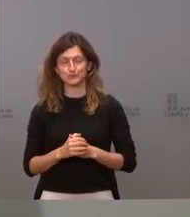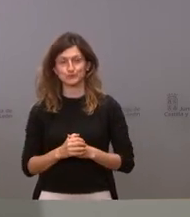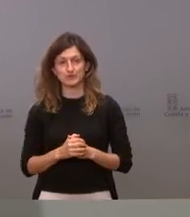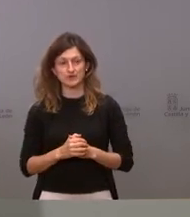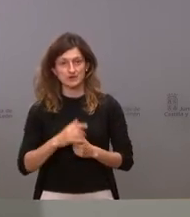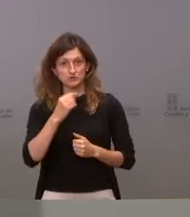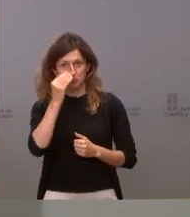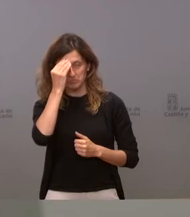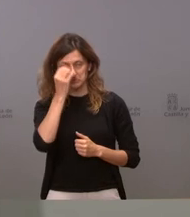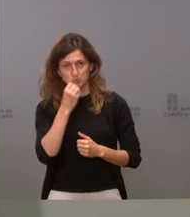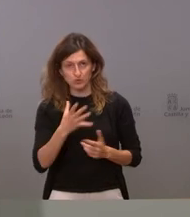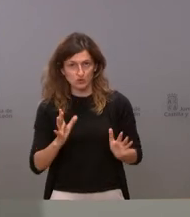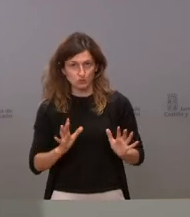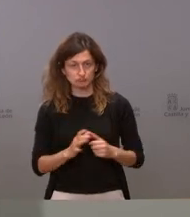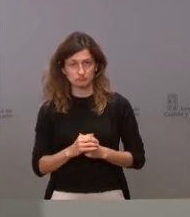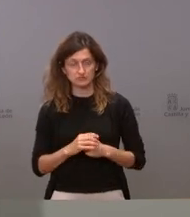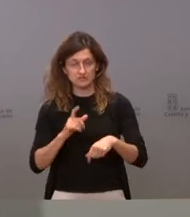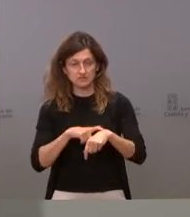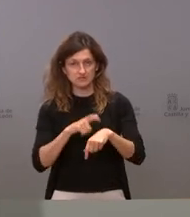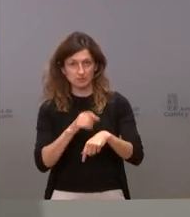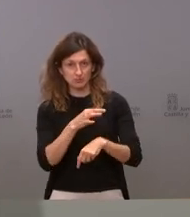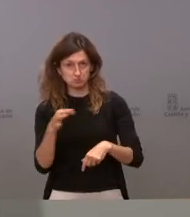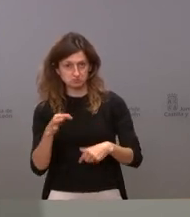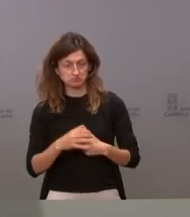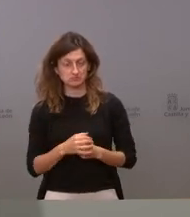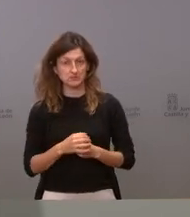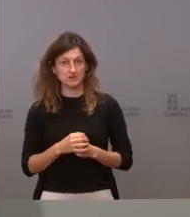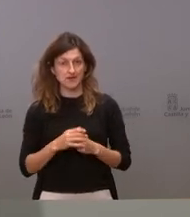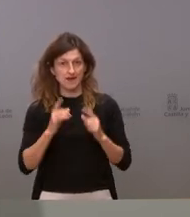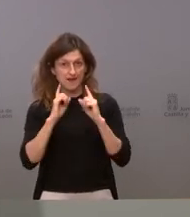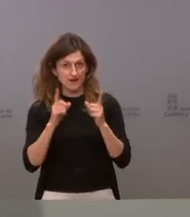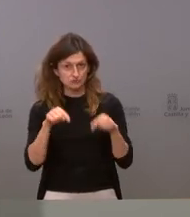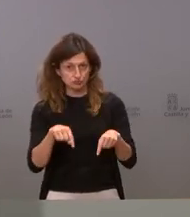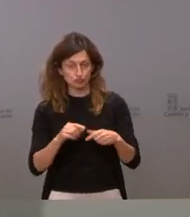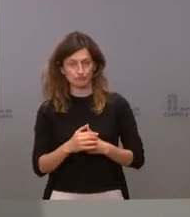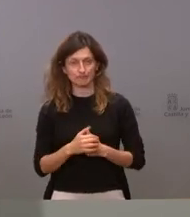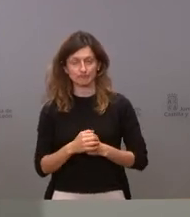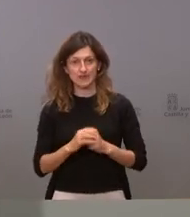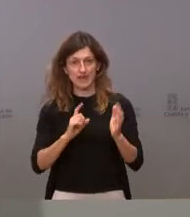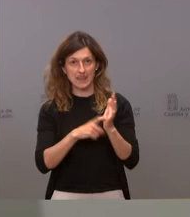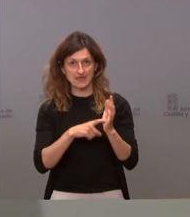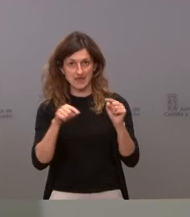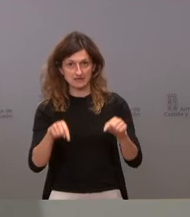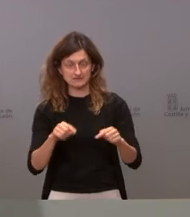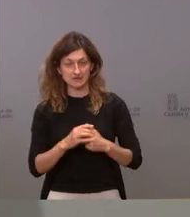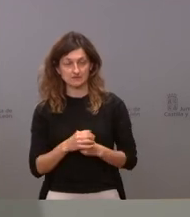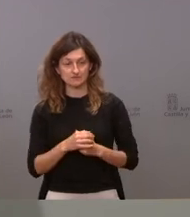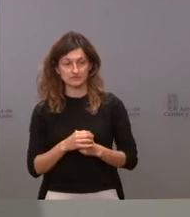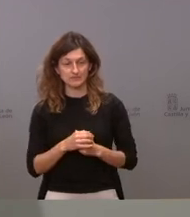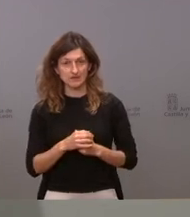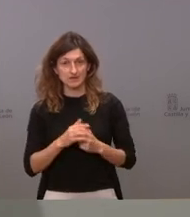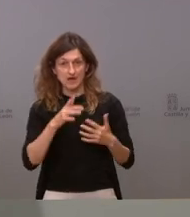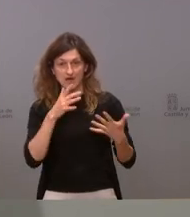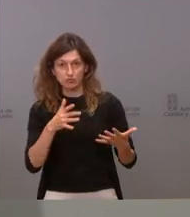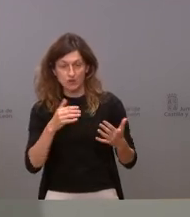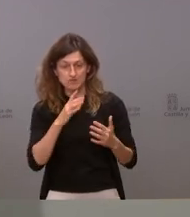doy por bueno ese tiempo empleado en este caso en el caso de esta ley si excede al actual mandato no se